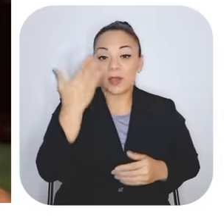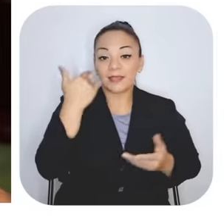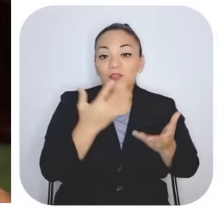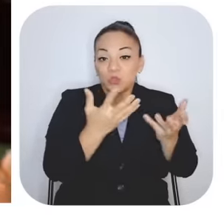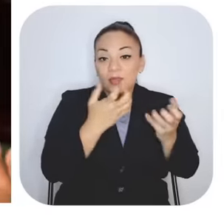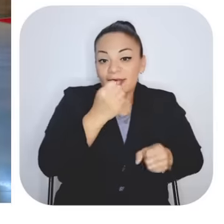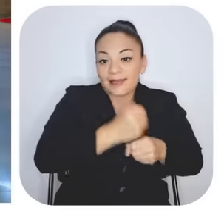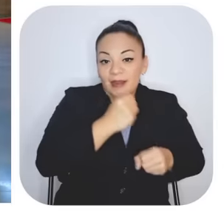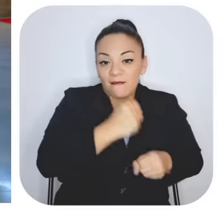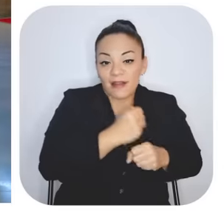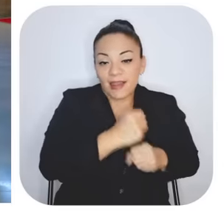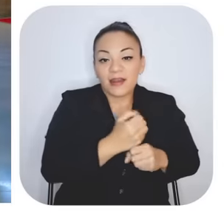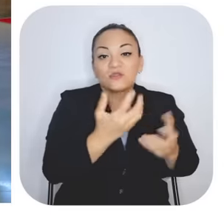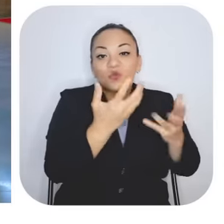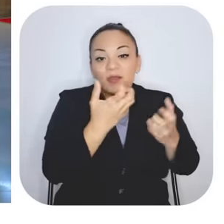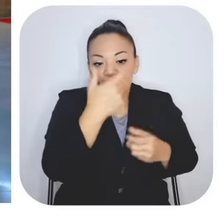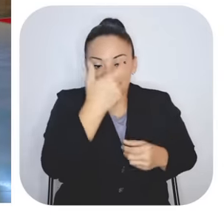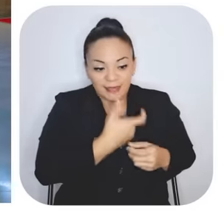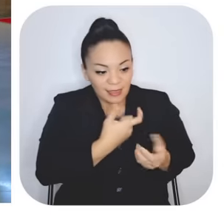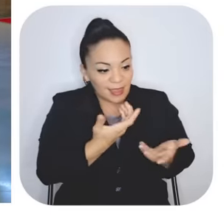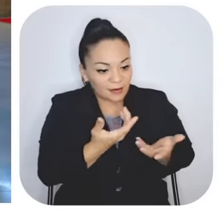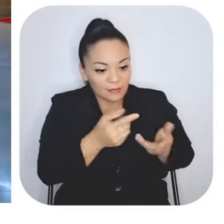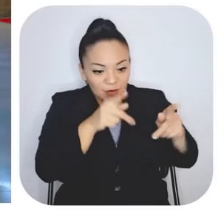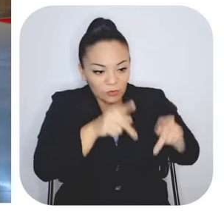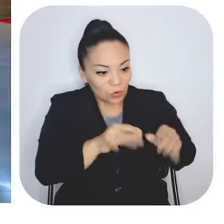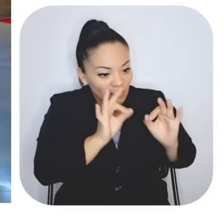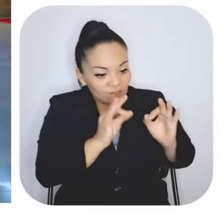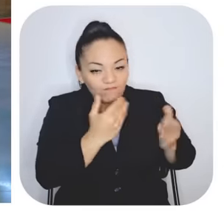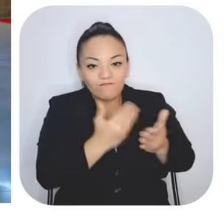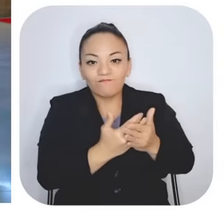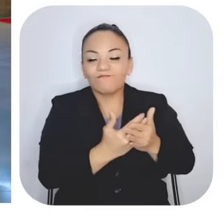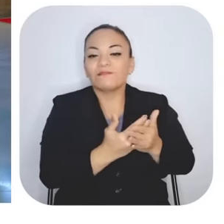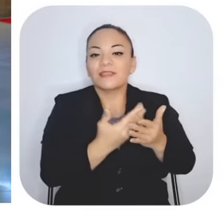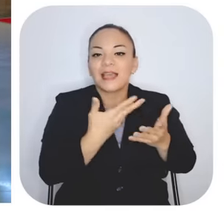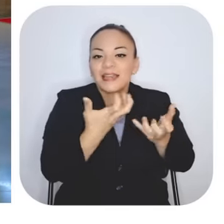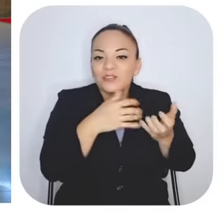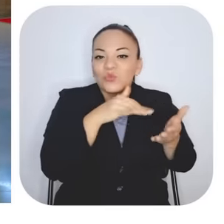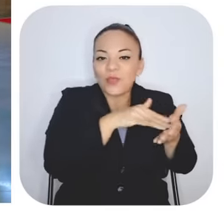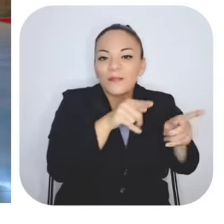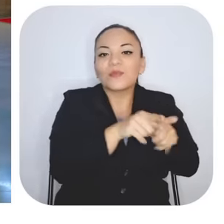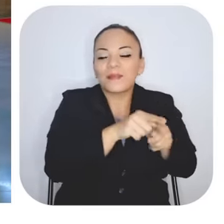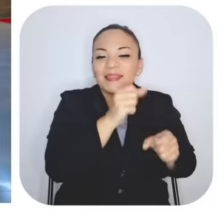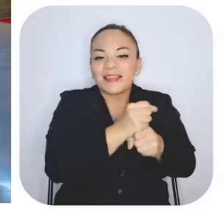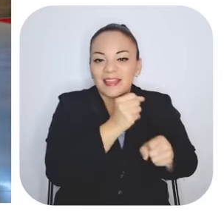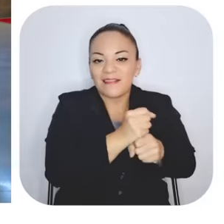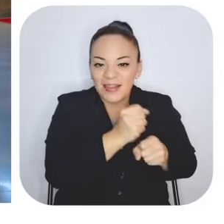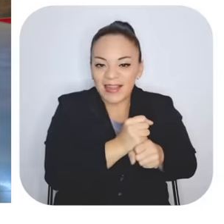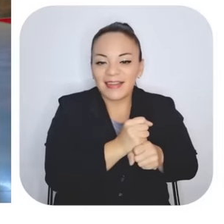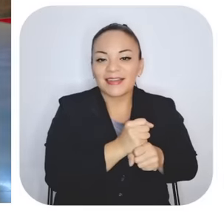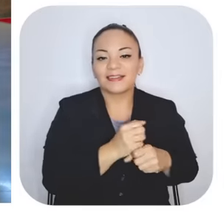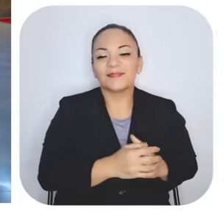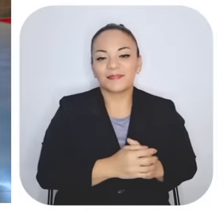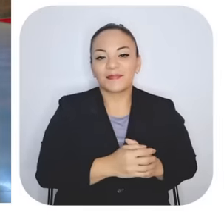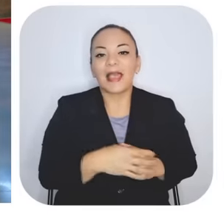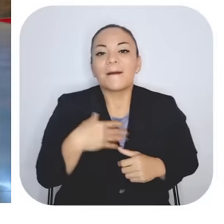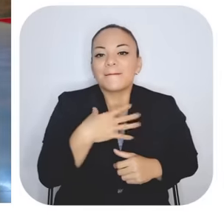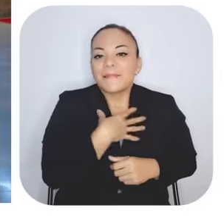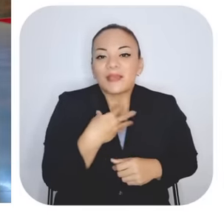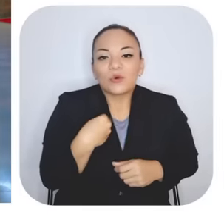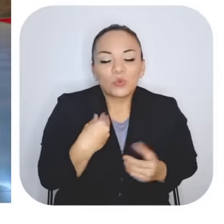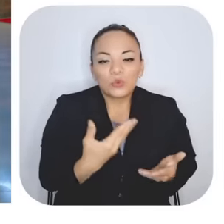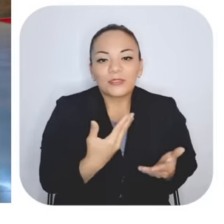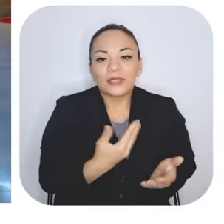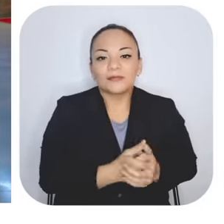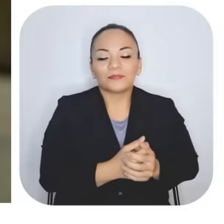quería trabajar, yo quería hacer alguien. Yo quería estudiar, pero quería trabajar a la vez. Entonces yo soy como que me gusta,